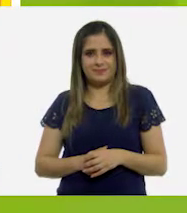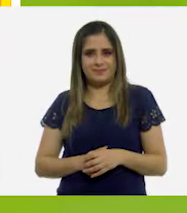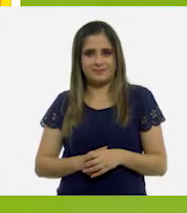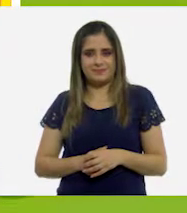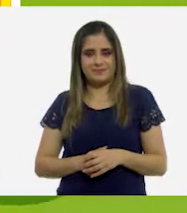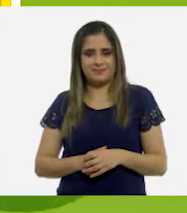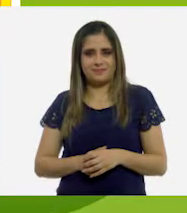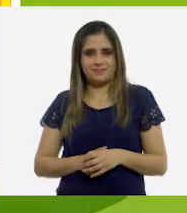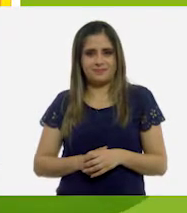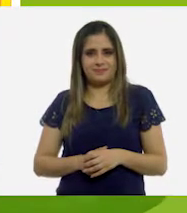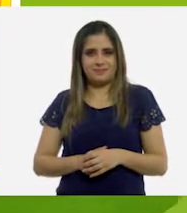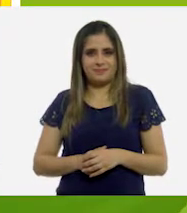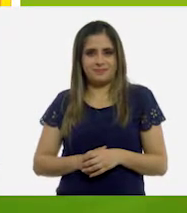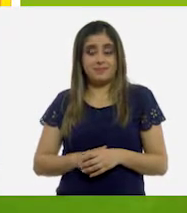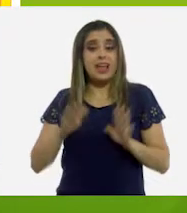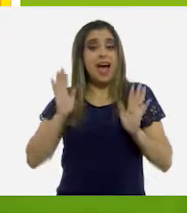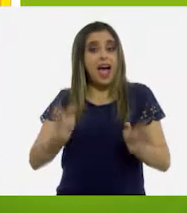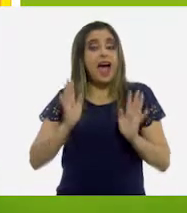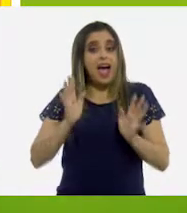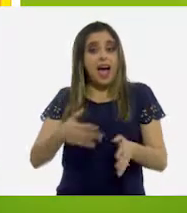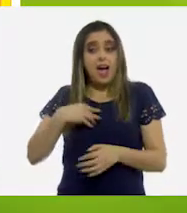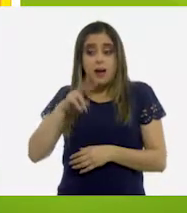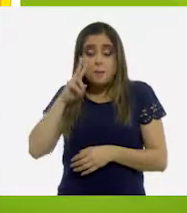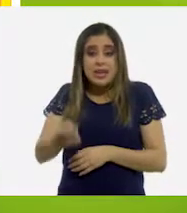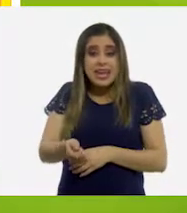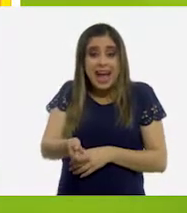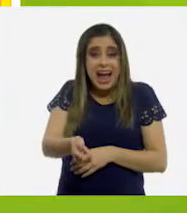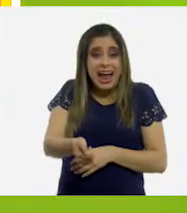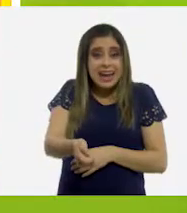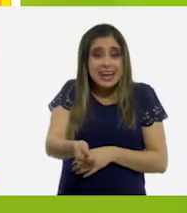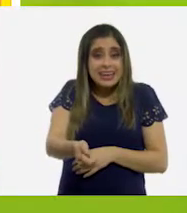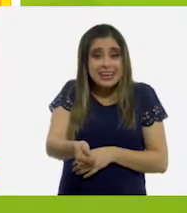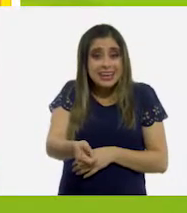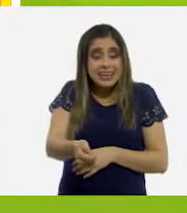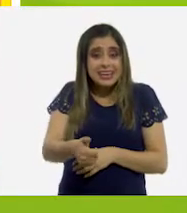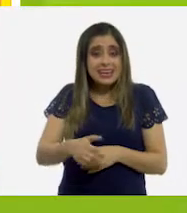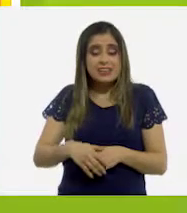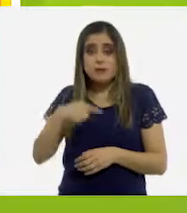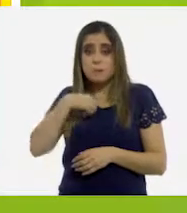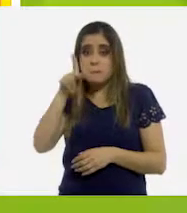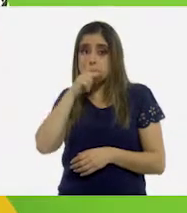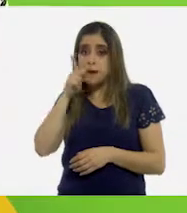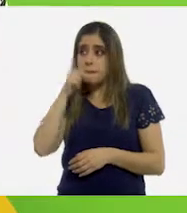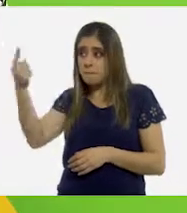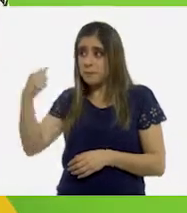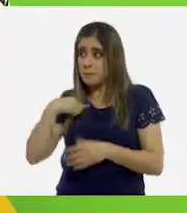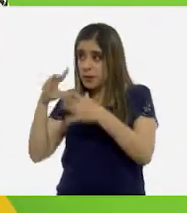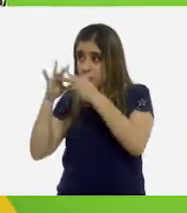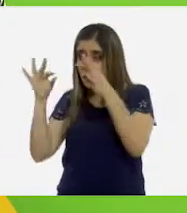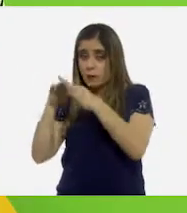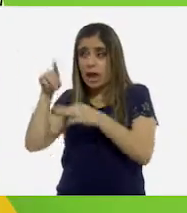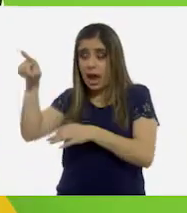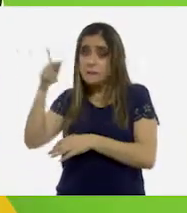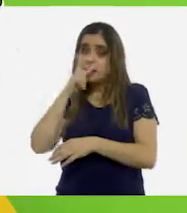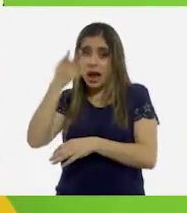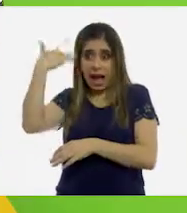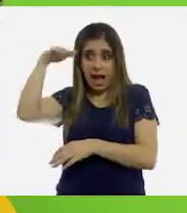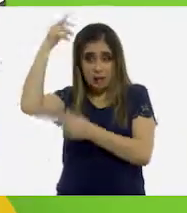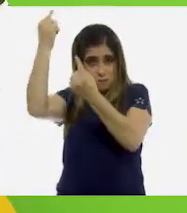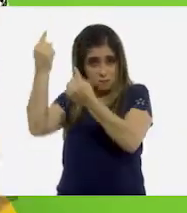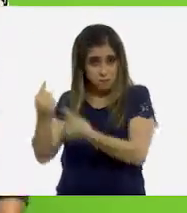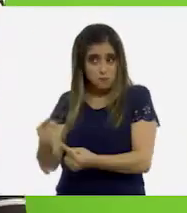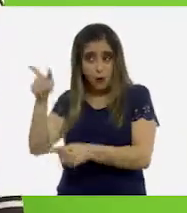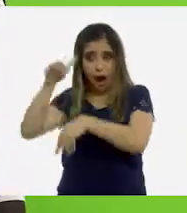¡Eli! ¡Yo ya vi unas canicas! Mi papá me ha contado que a él y a sus amigos les